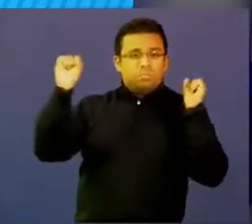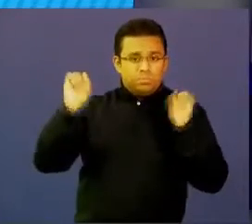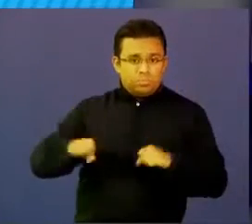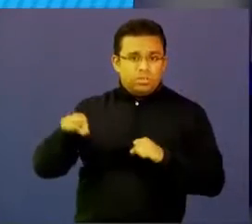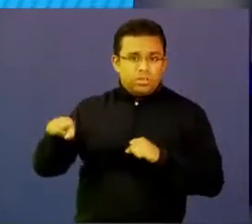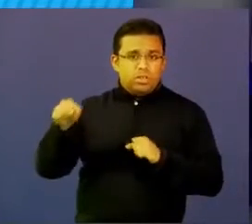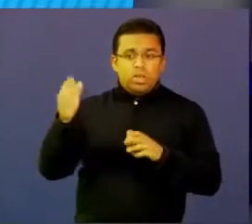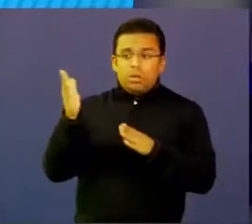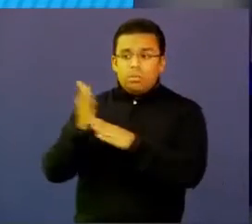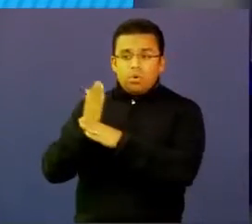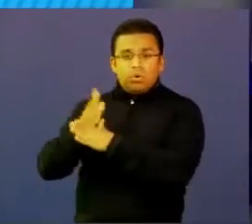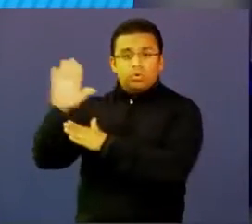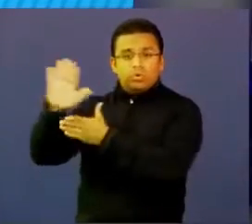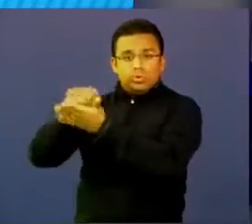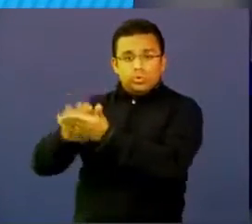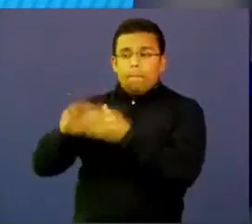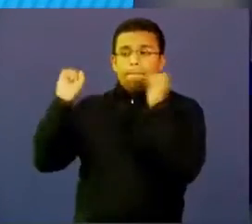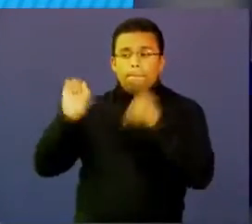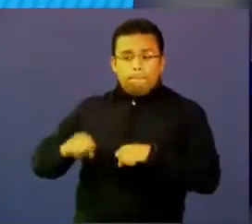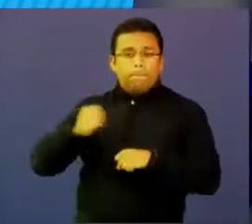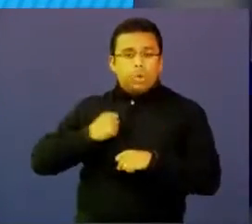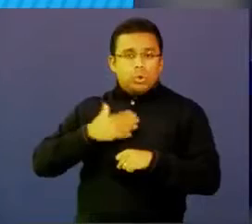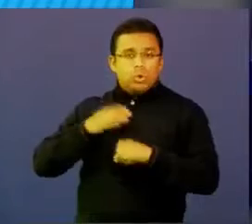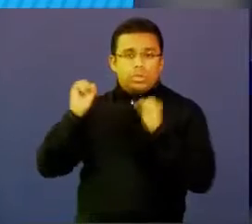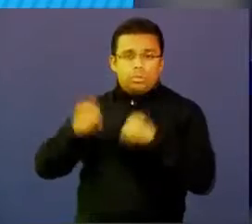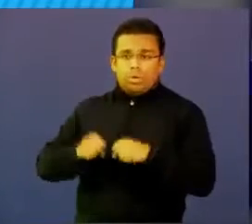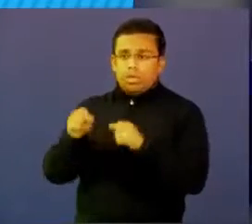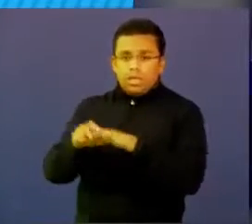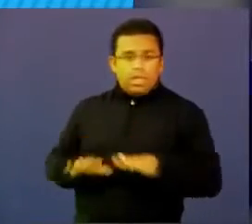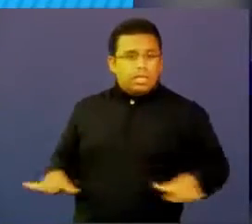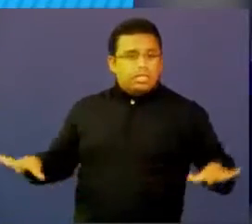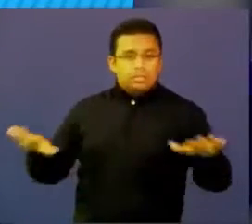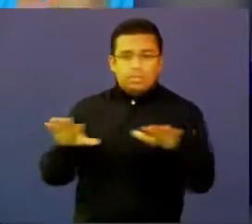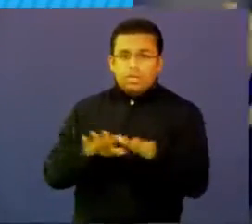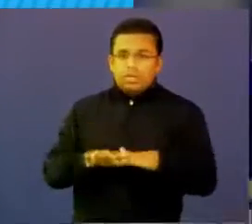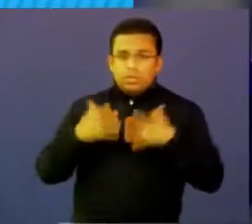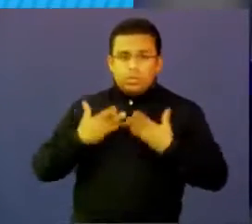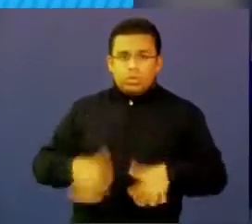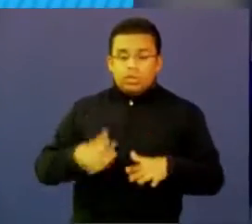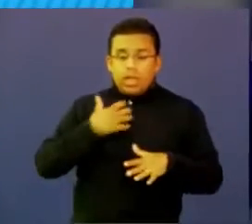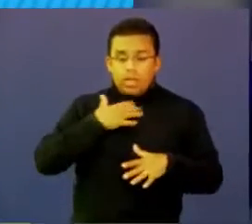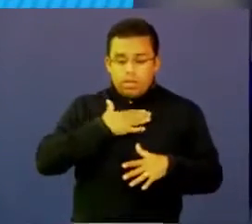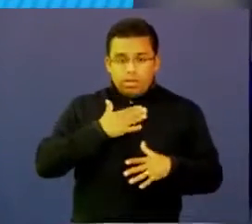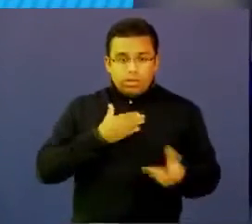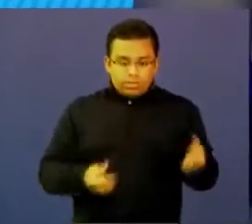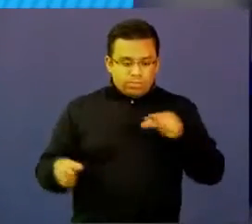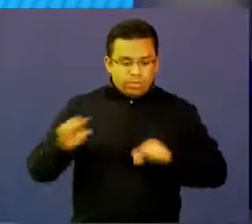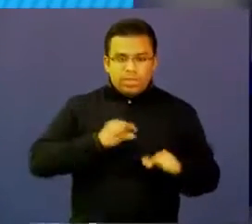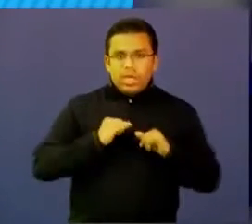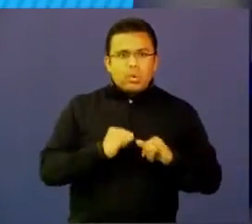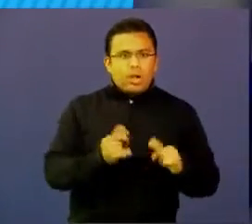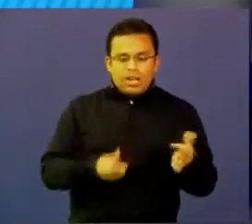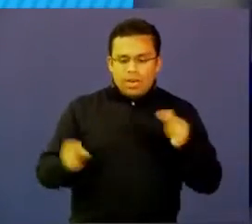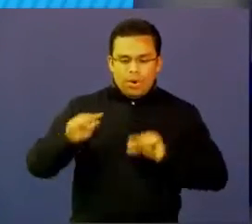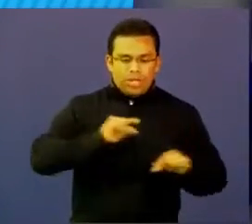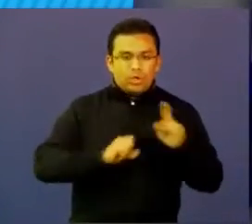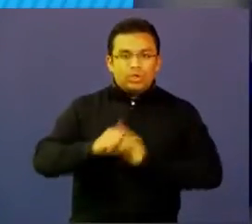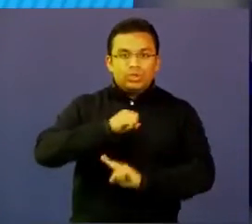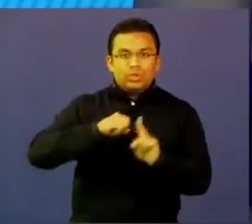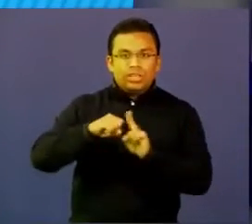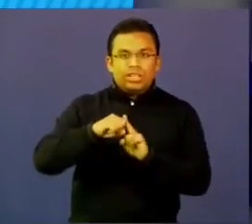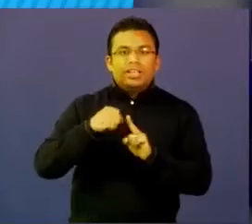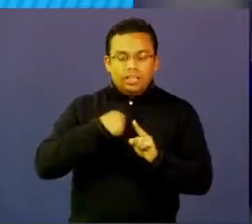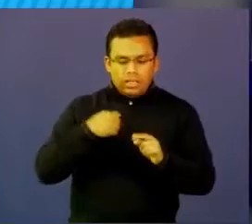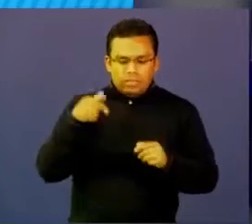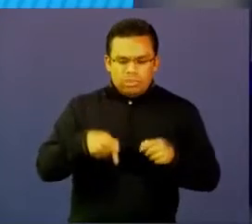es una oportunidad de diseño en todos los espacios que vivimos, nosotros somos un laboratorio social lleno de